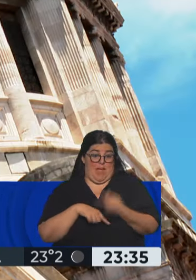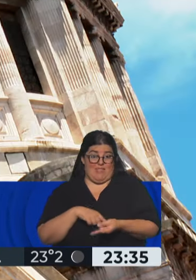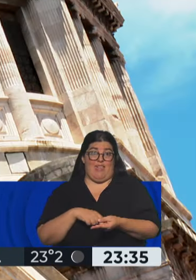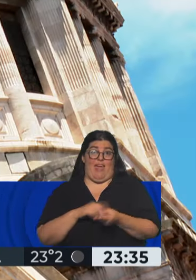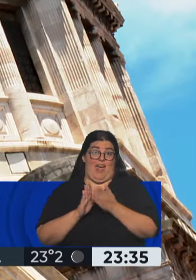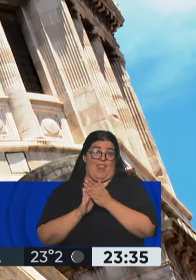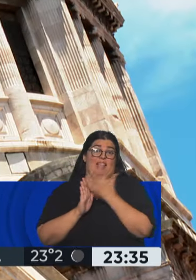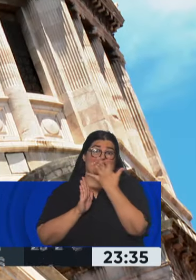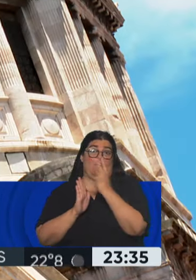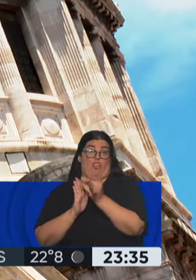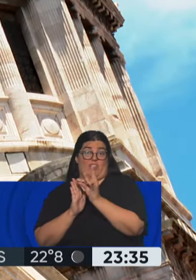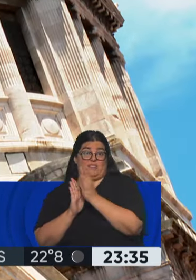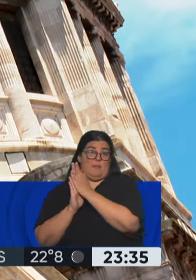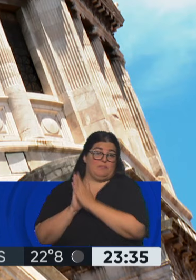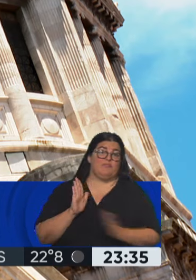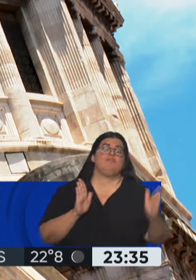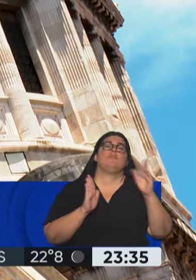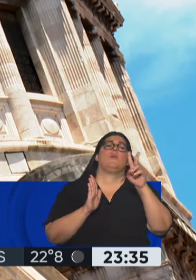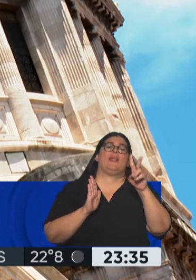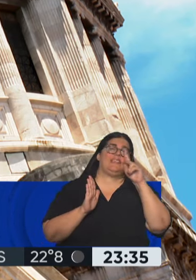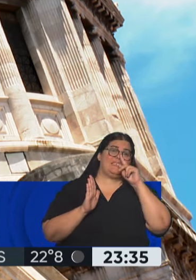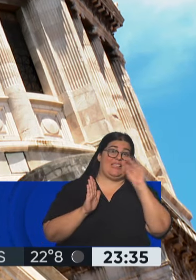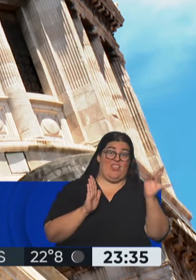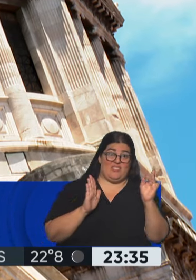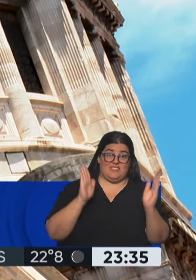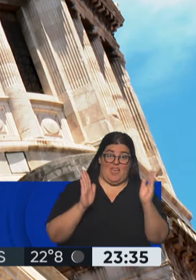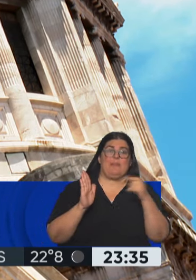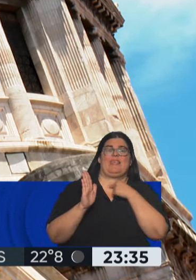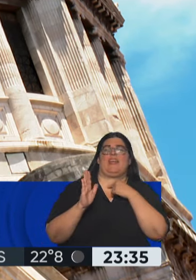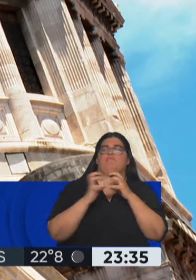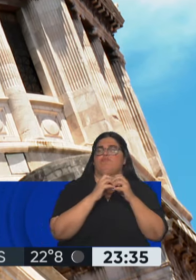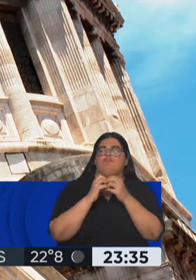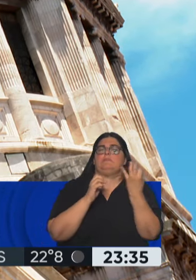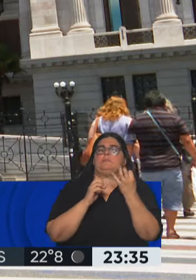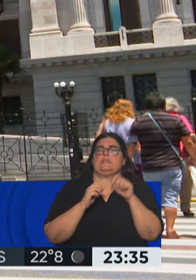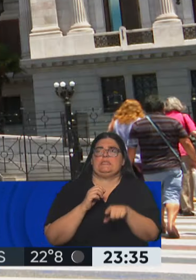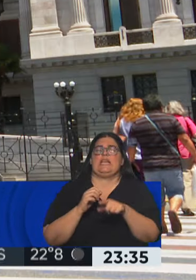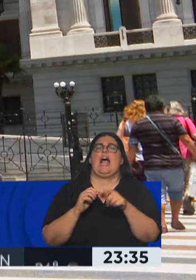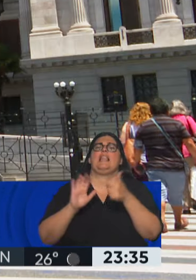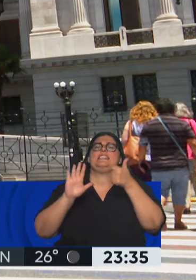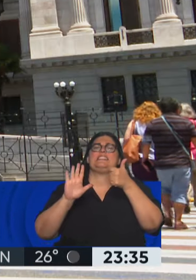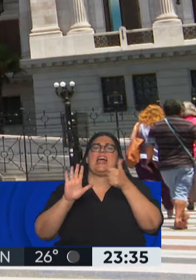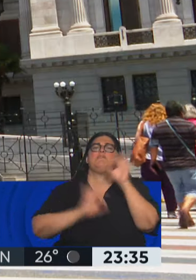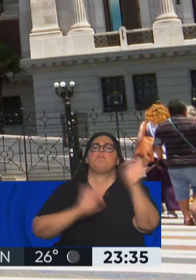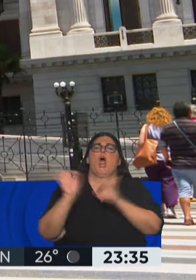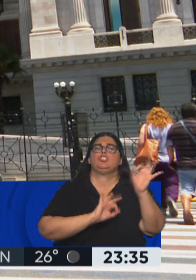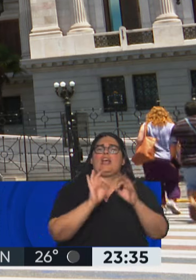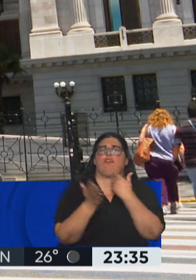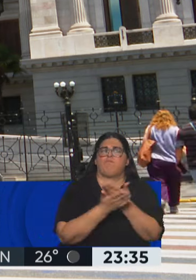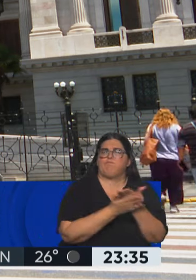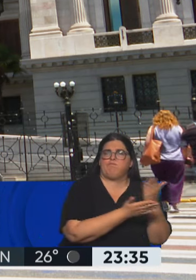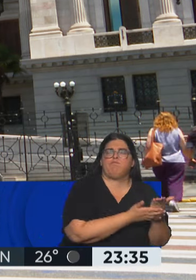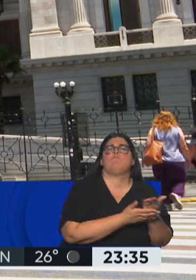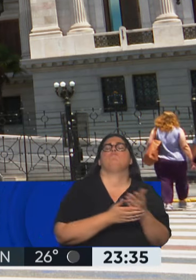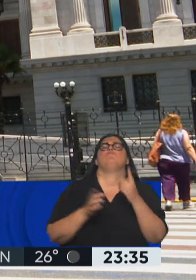5 de diciembre, y el 27 de este mes. Van a abordar 6 proyectos, entre ellos